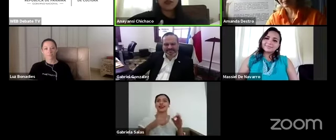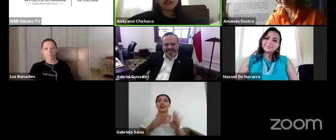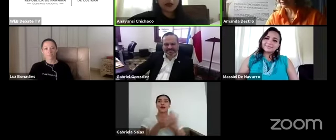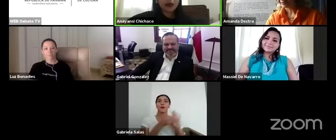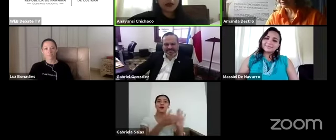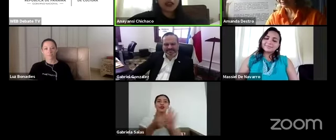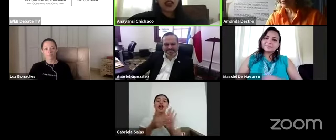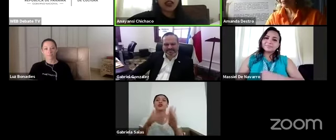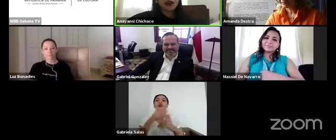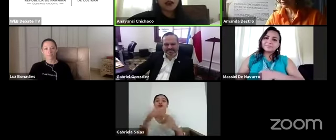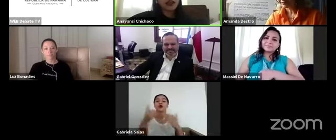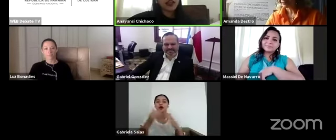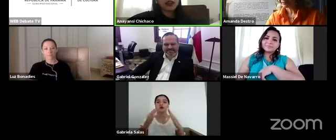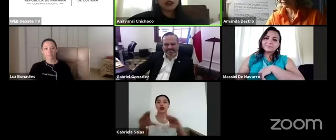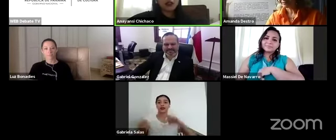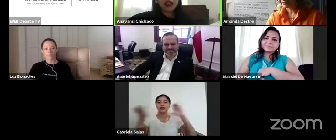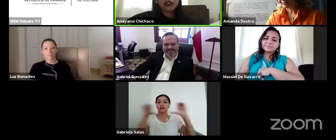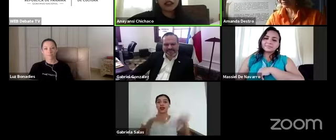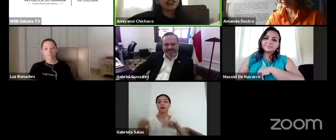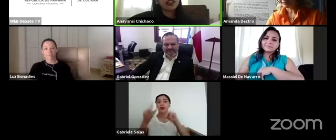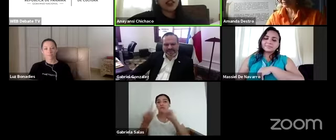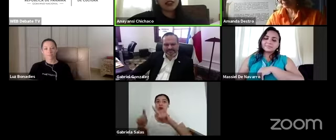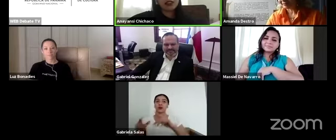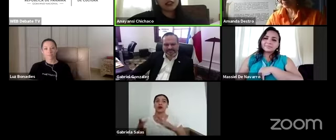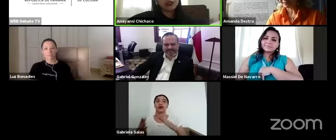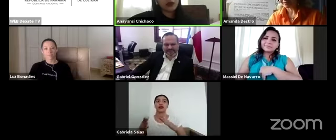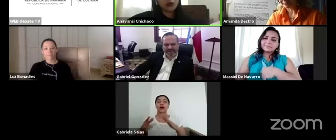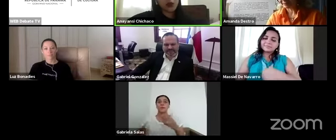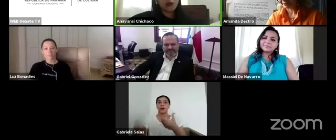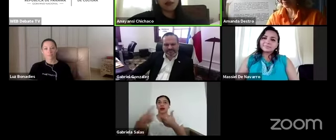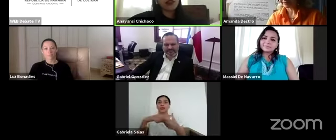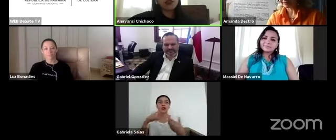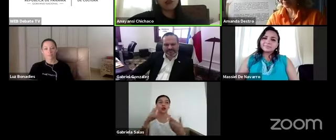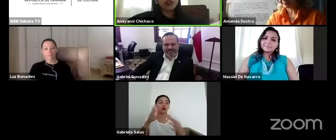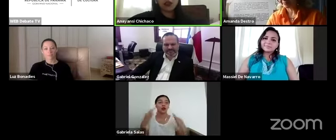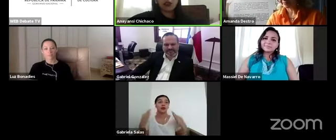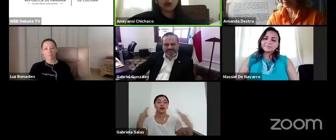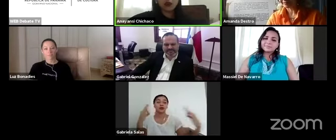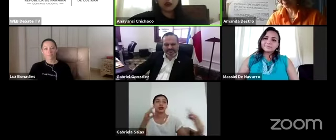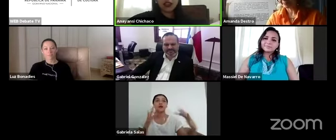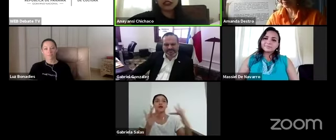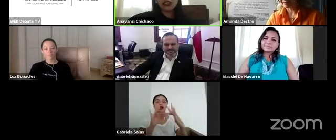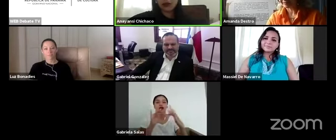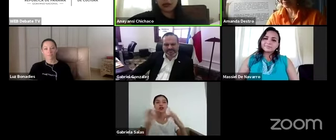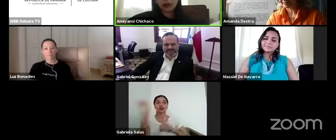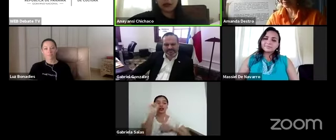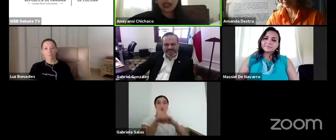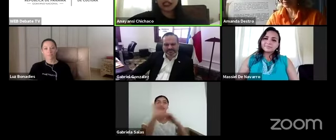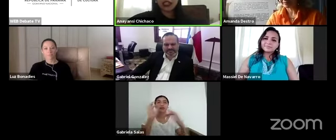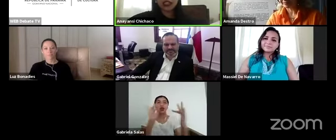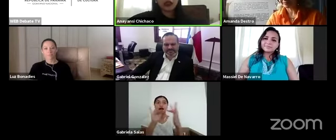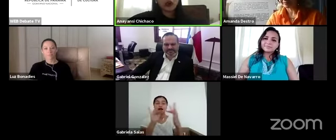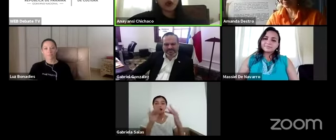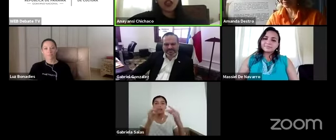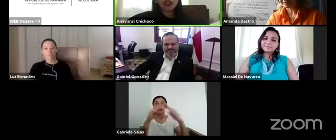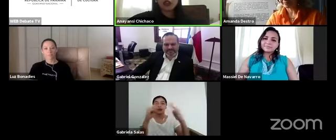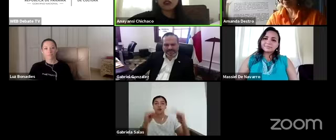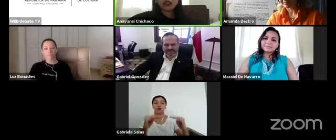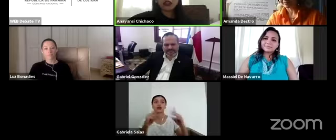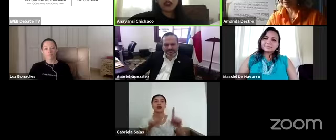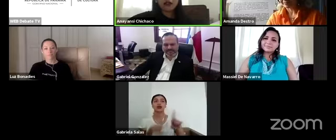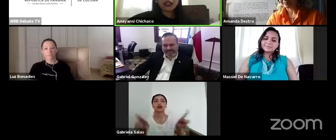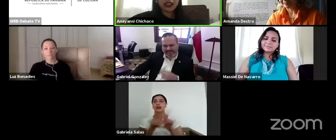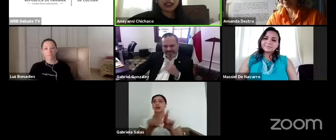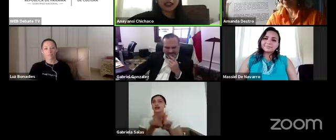los invitamos a ver las redes sociales de la red de centros de museos de Panamá del Ministerio de Cultura del MAC Panamá y todos